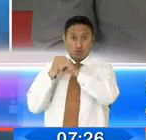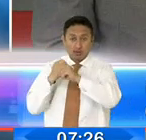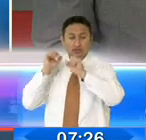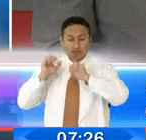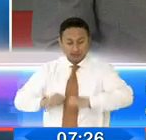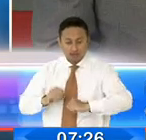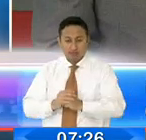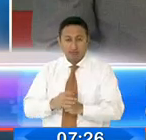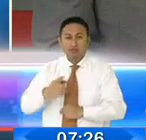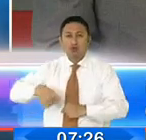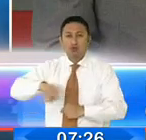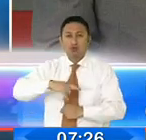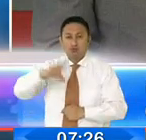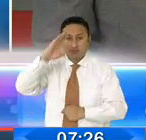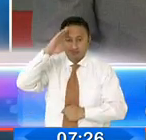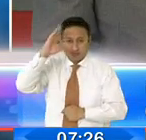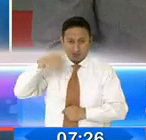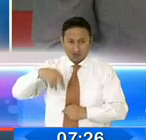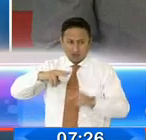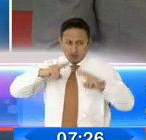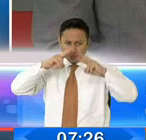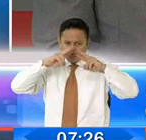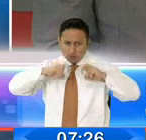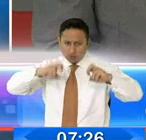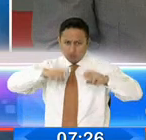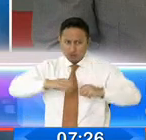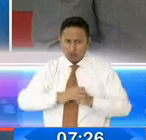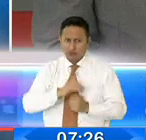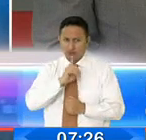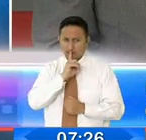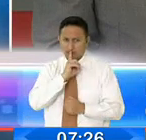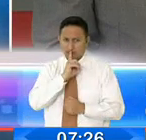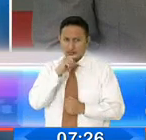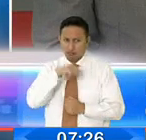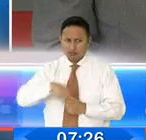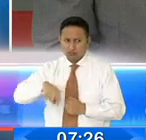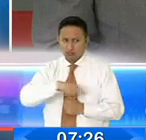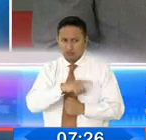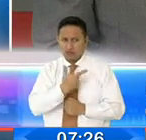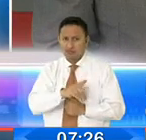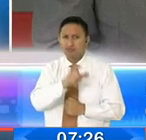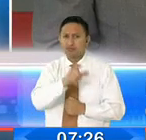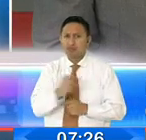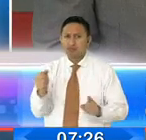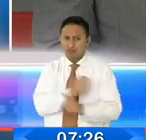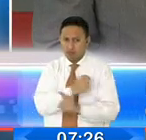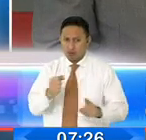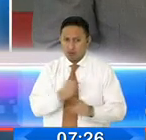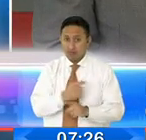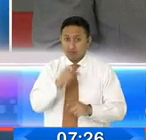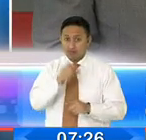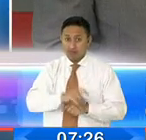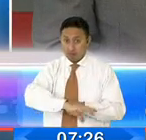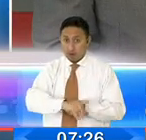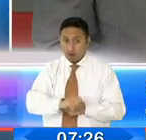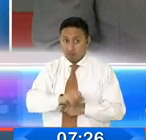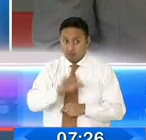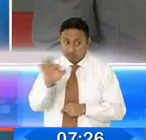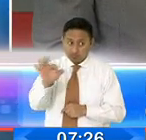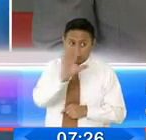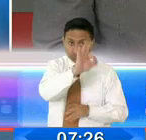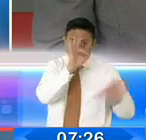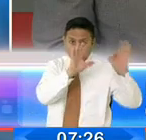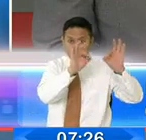inclusiva inteligencia militar, policial, y tiene el deber de identificar a los violentos y a los delincuentes que hubiere y